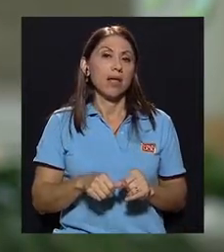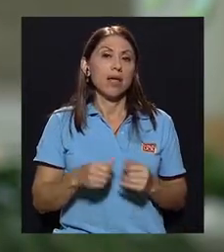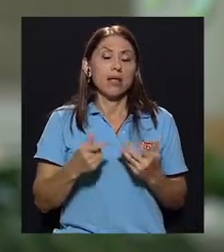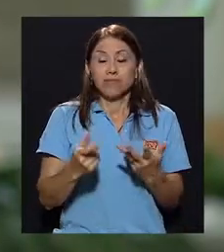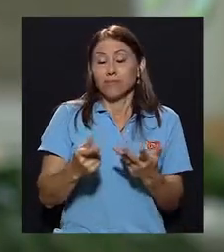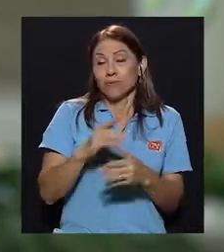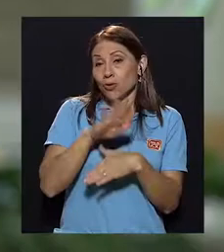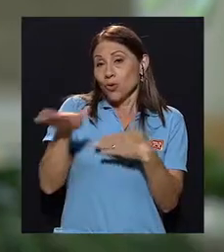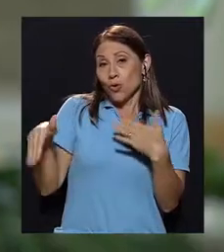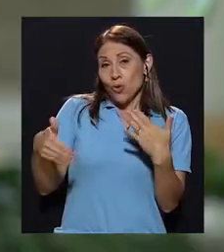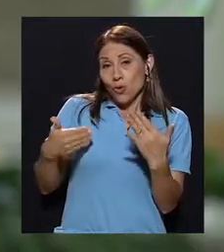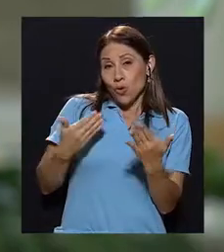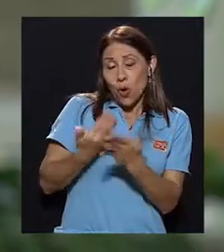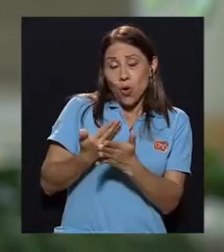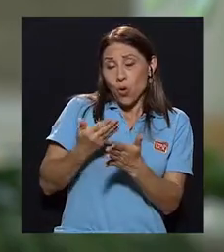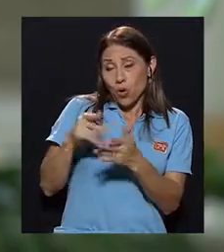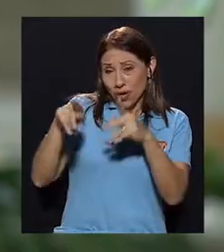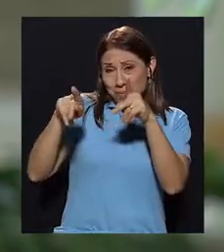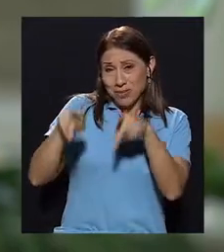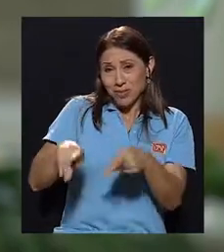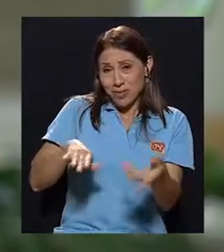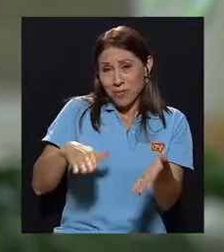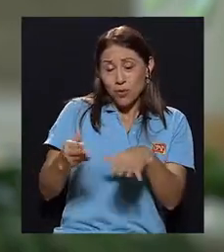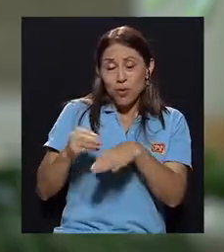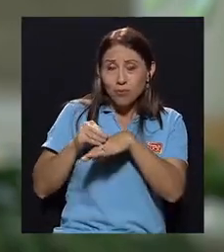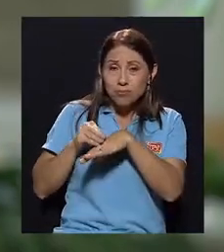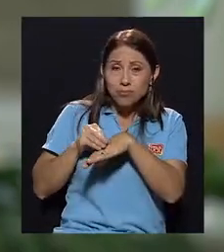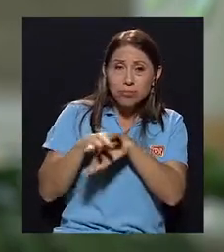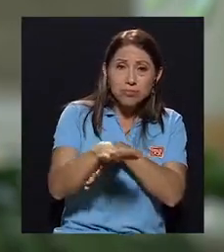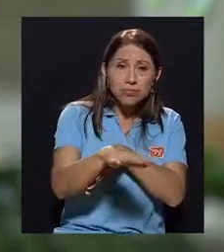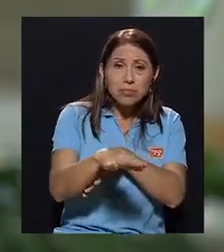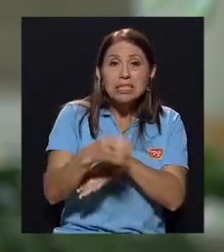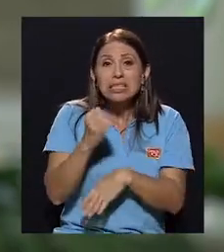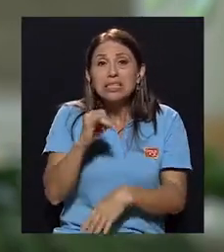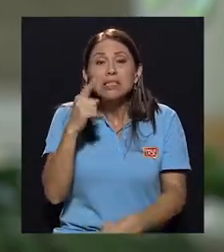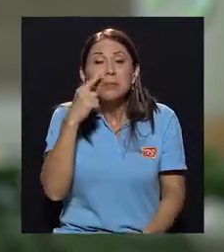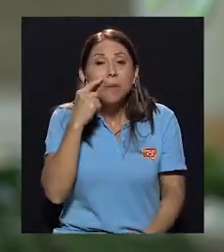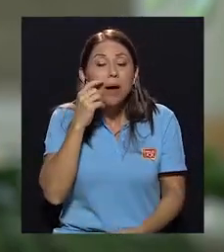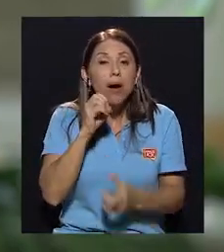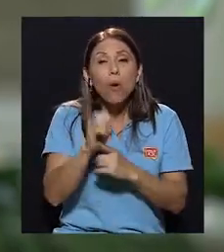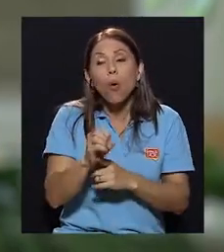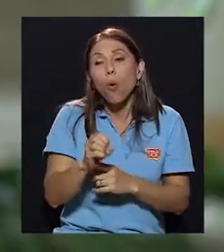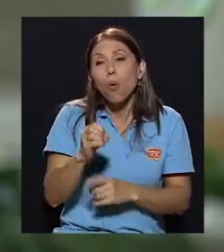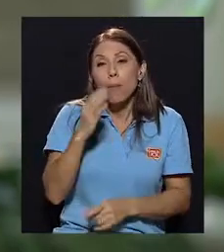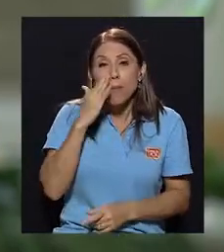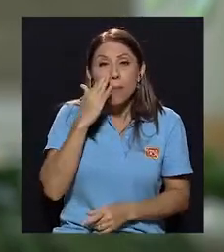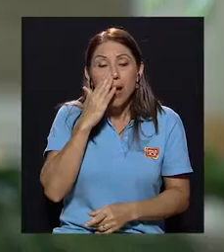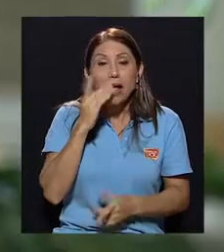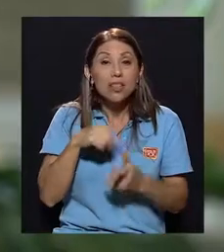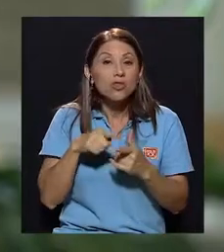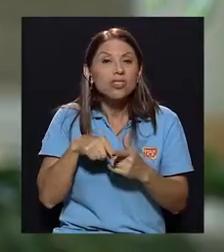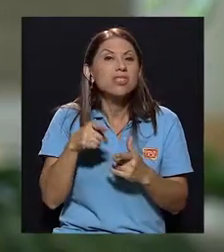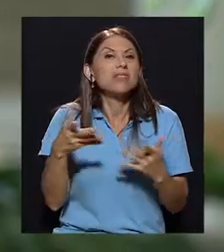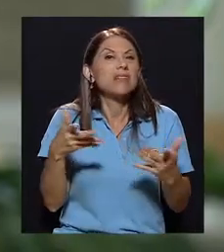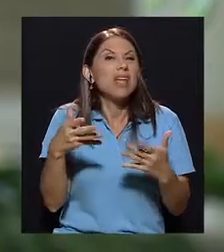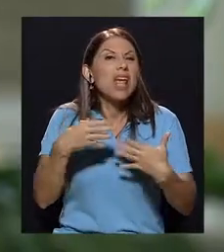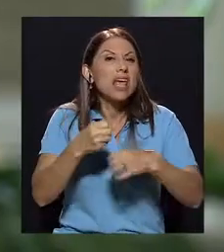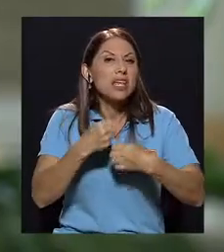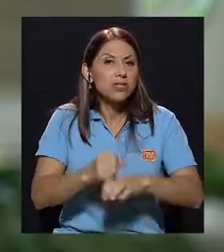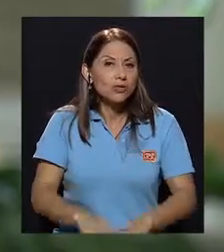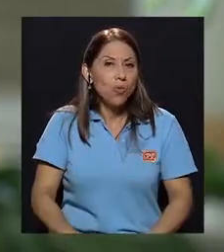las huellas que dejó ese objeto amado, si es papá, si es mamá, bueno, qué hizo, qué cosas buenas, qué cosas malas,